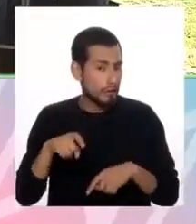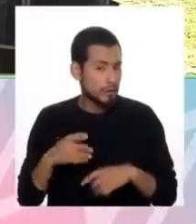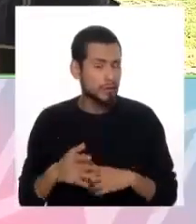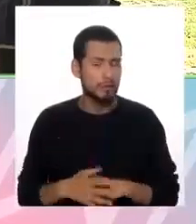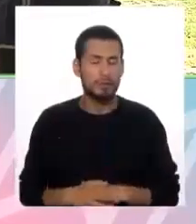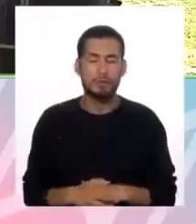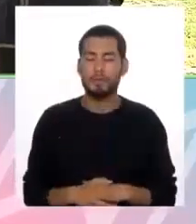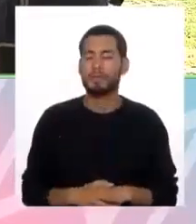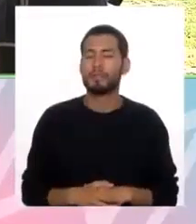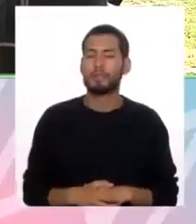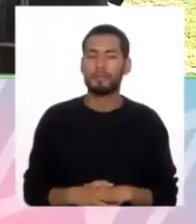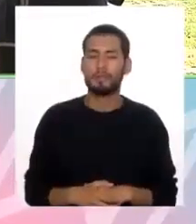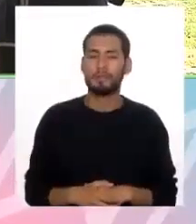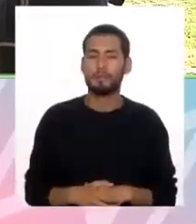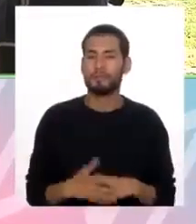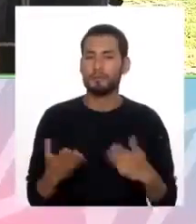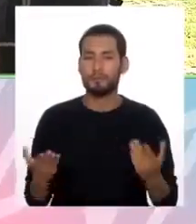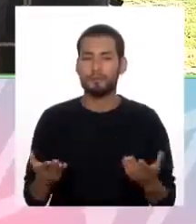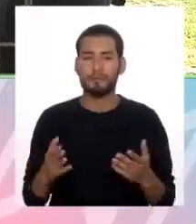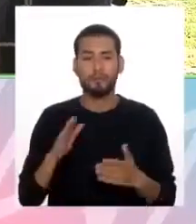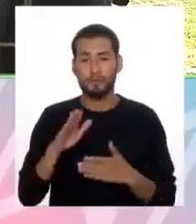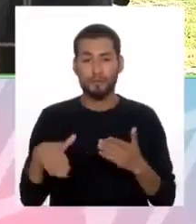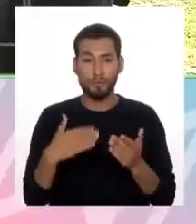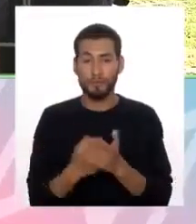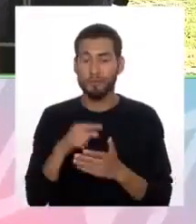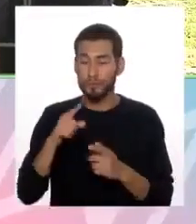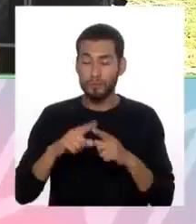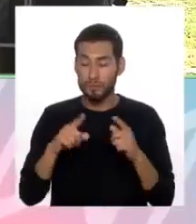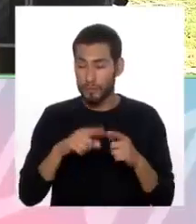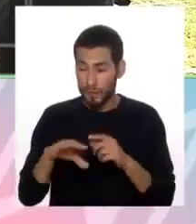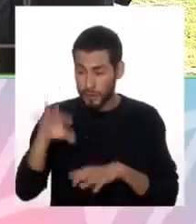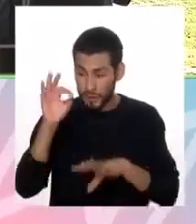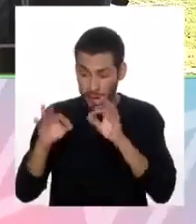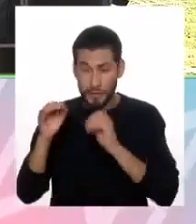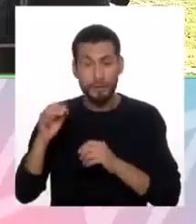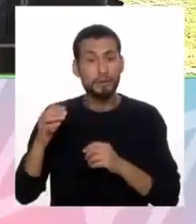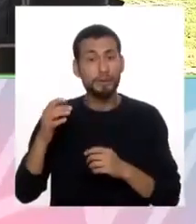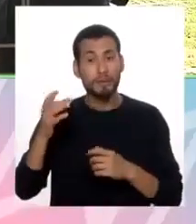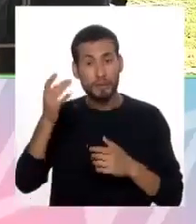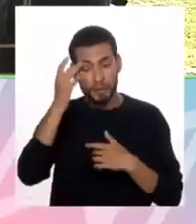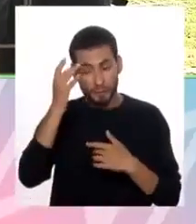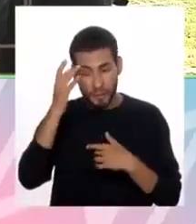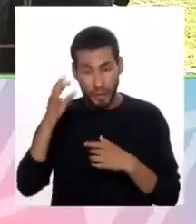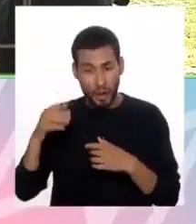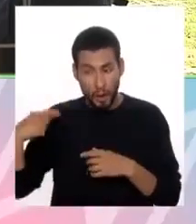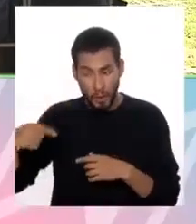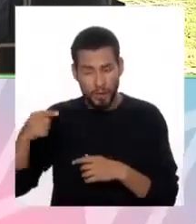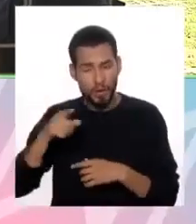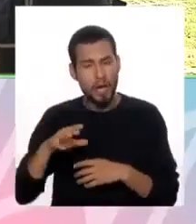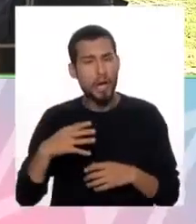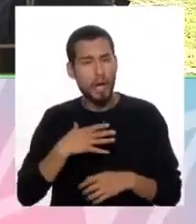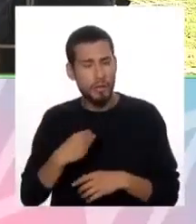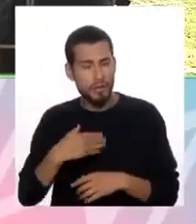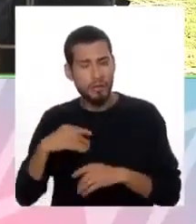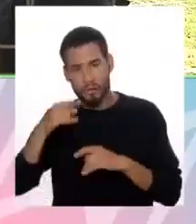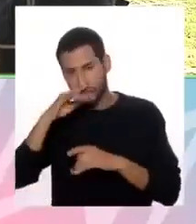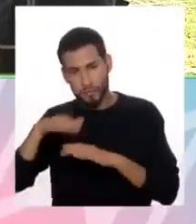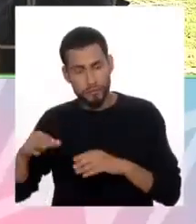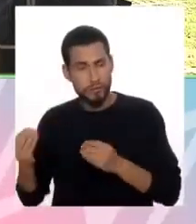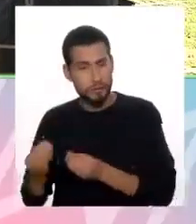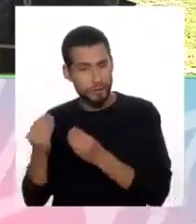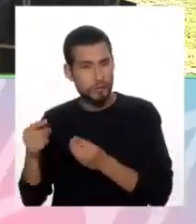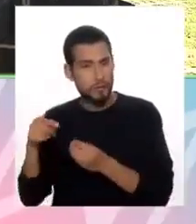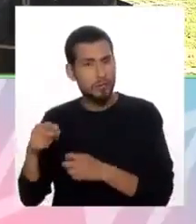Entonces, los diagnósticos más prevalentes, pues, si lo vemos por edades, en niños, niñas y